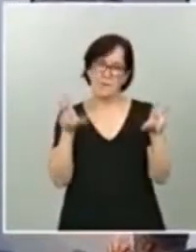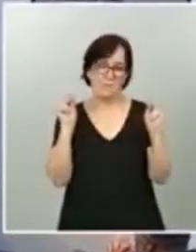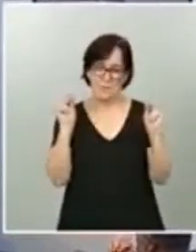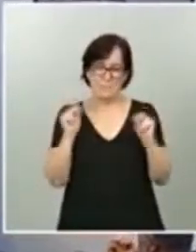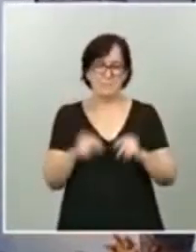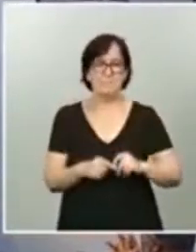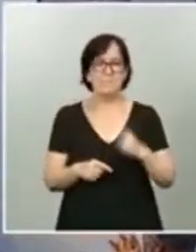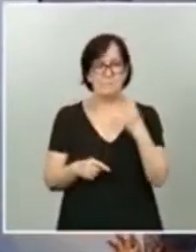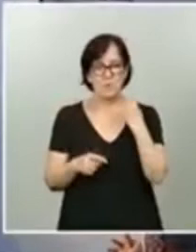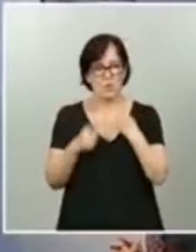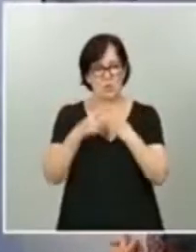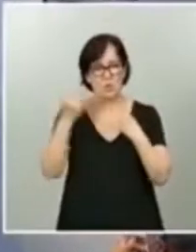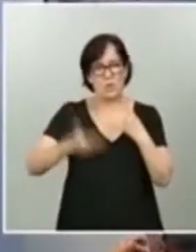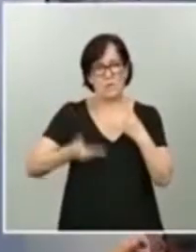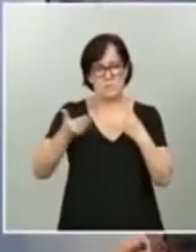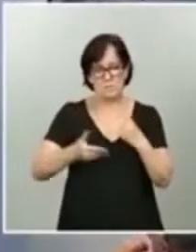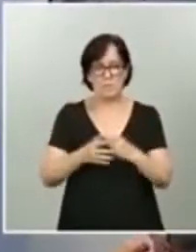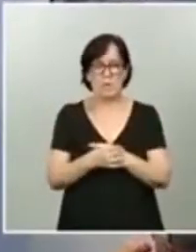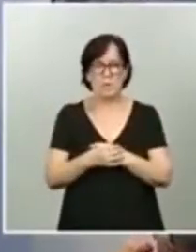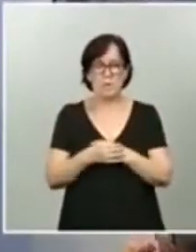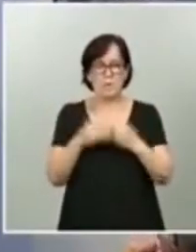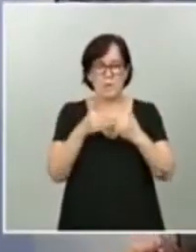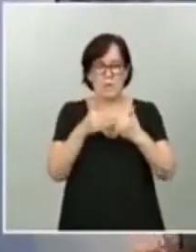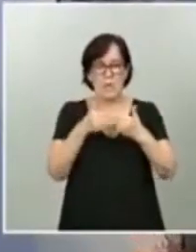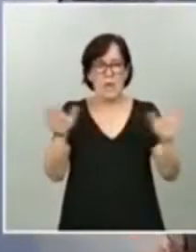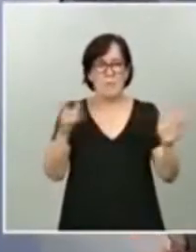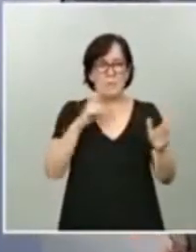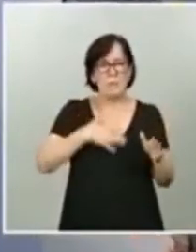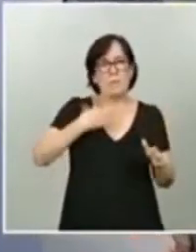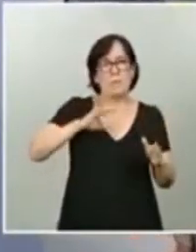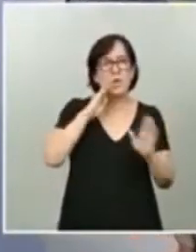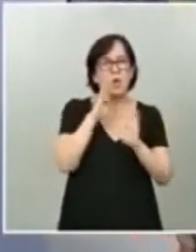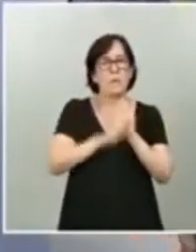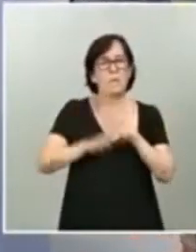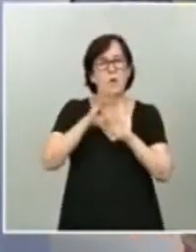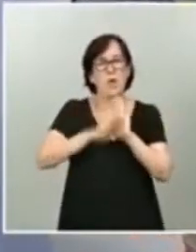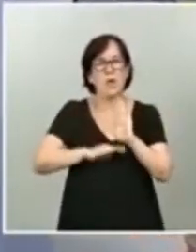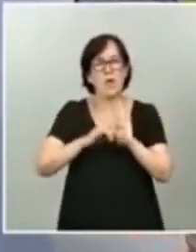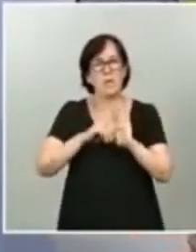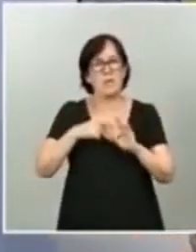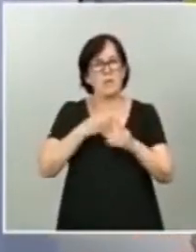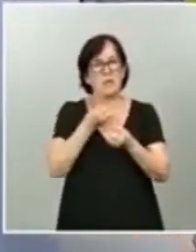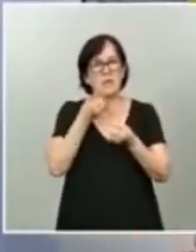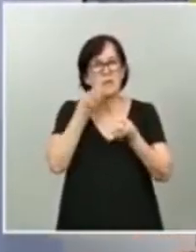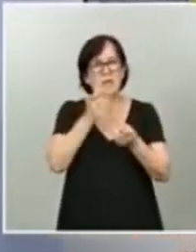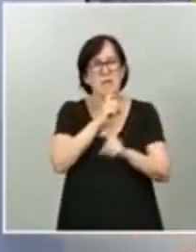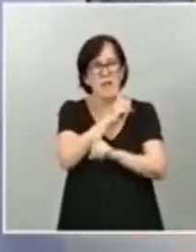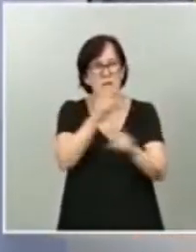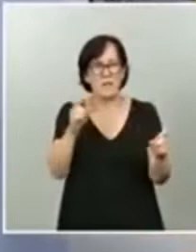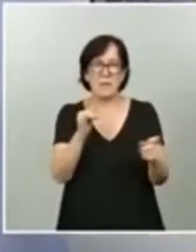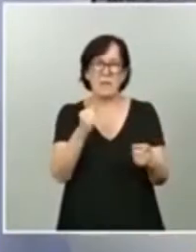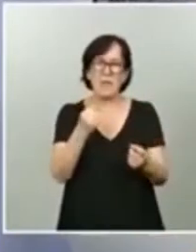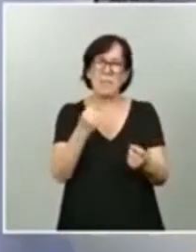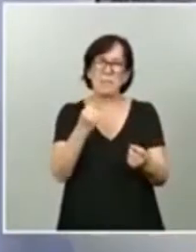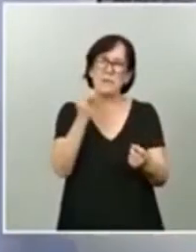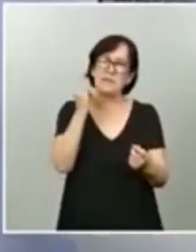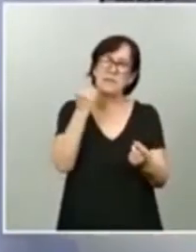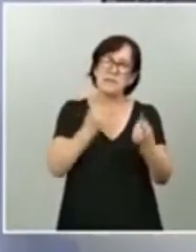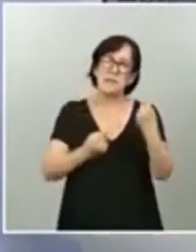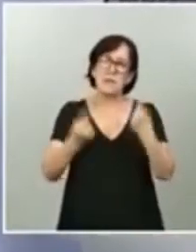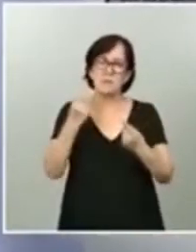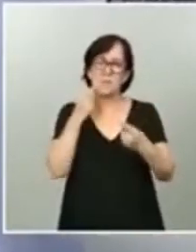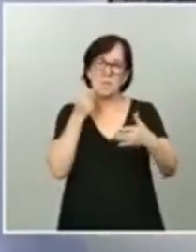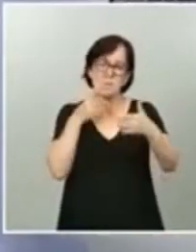importante, porque abre la posibilidad de un programa que en su día anuncié, pero que tenía algún obstáculo de